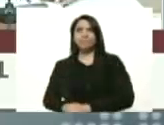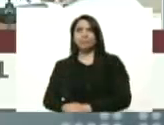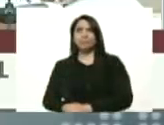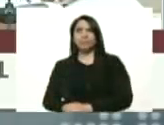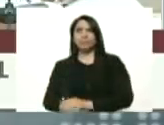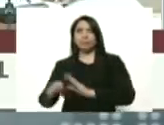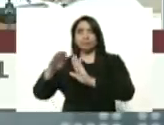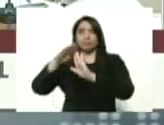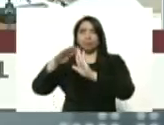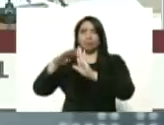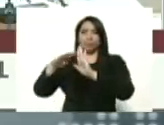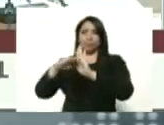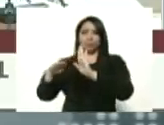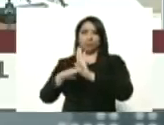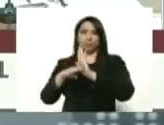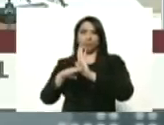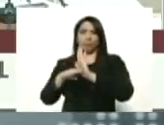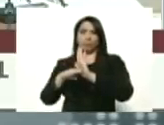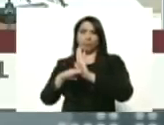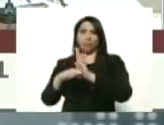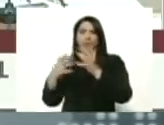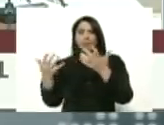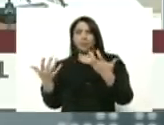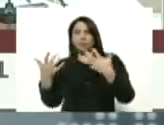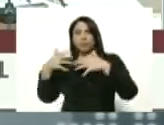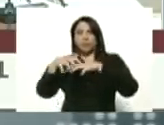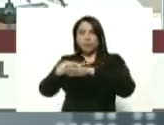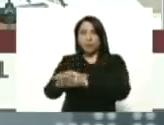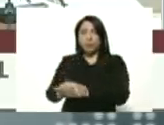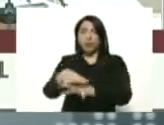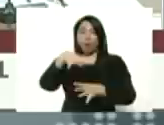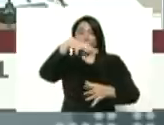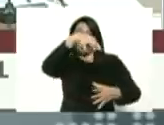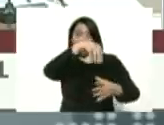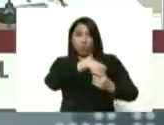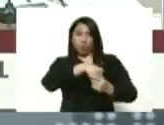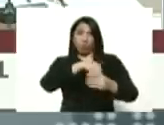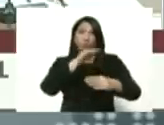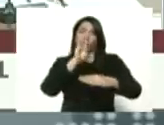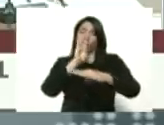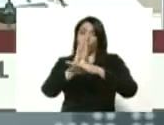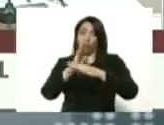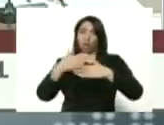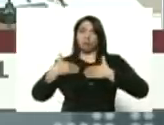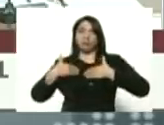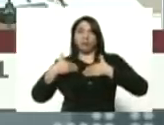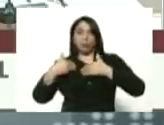las medidas combinadas de cuarentena cuidados de salud